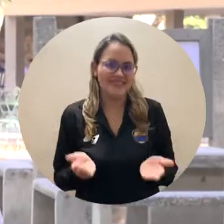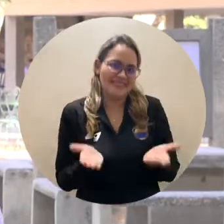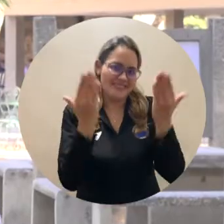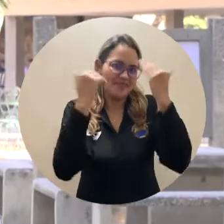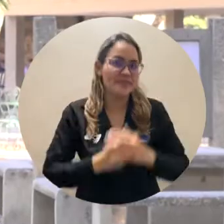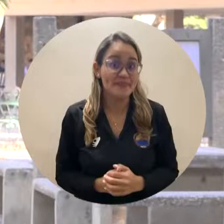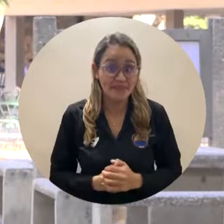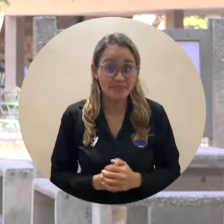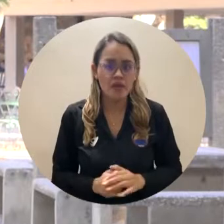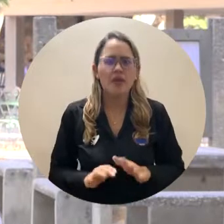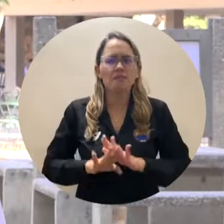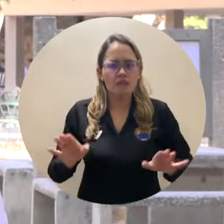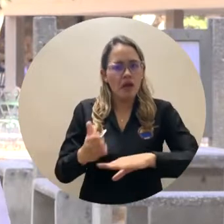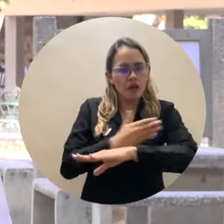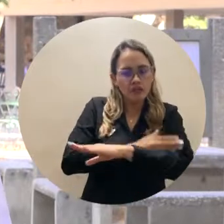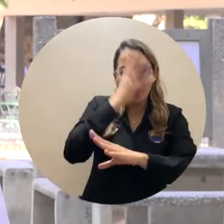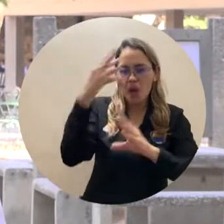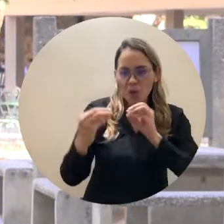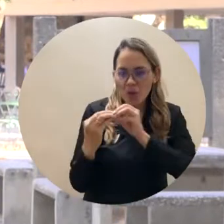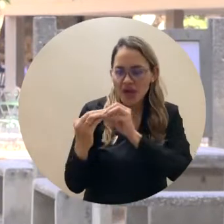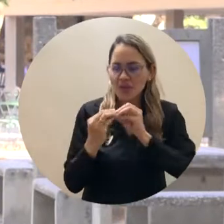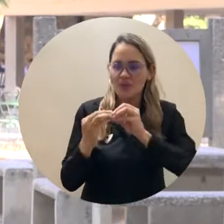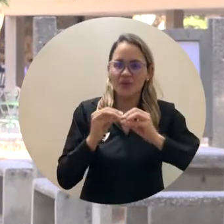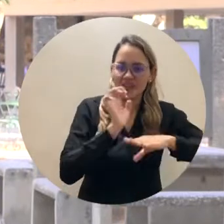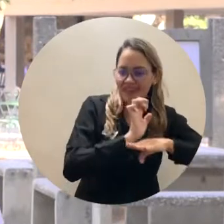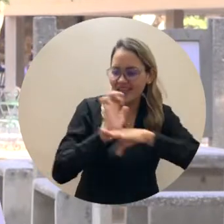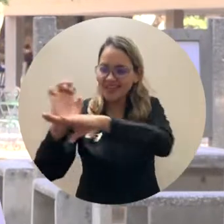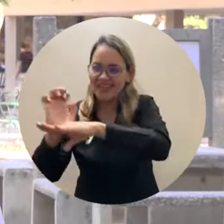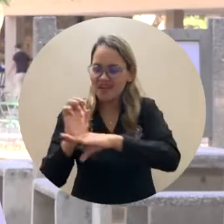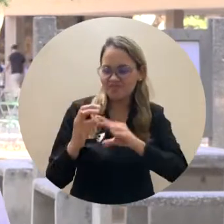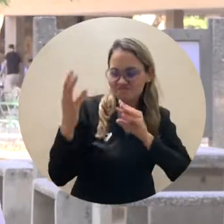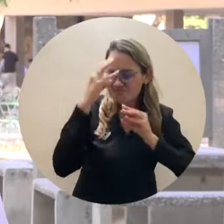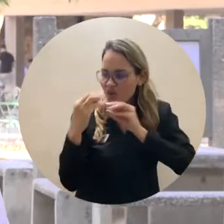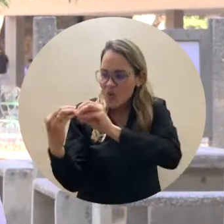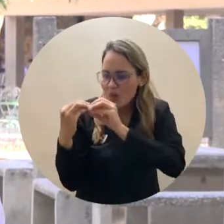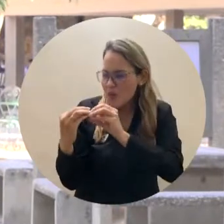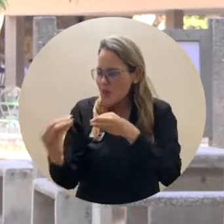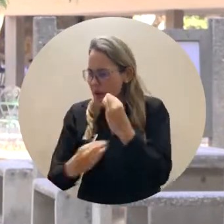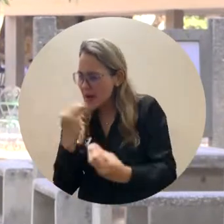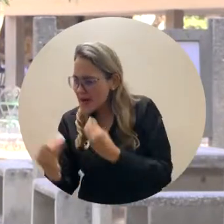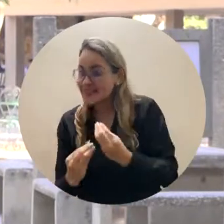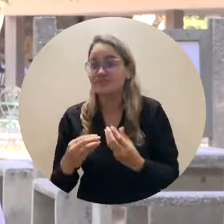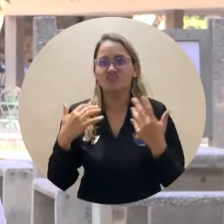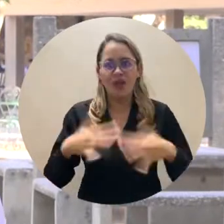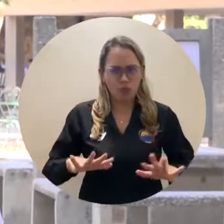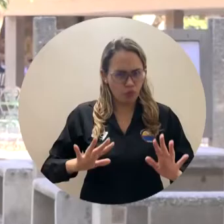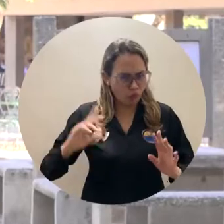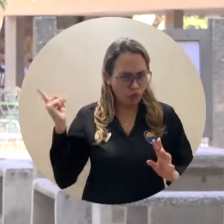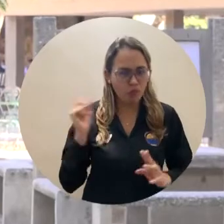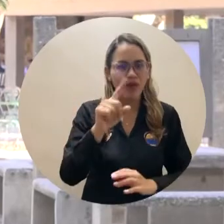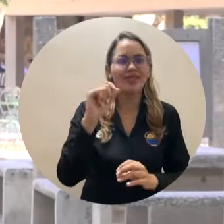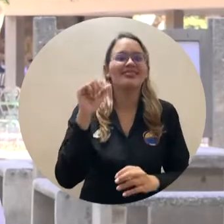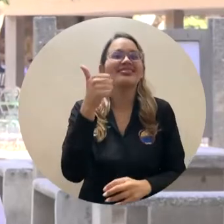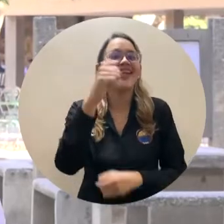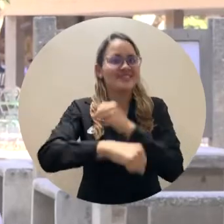logró hacer un acercamiento institucional entre las dos entidades, ver cómo ese trabajo conjunto ya por más de